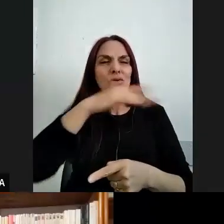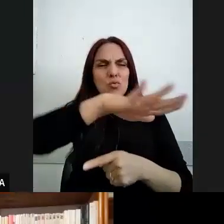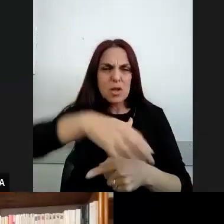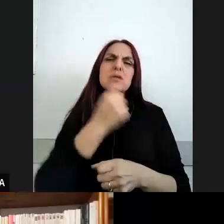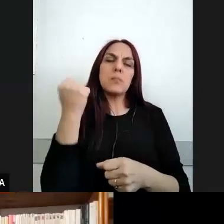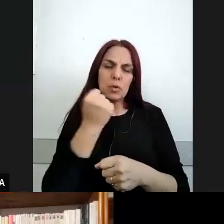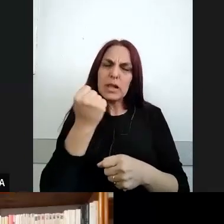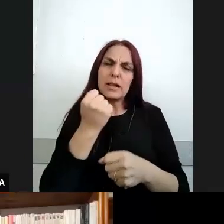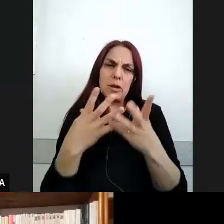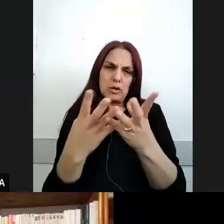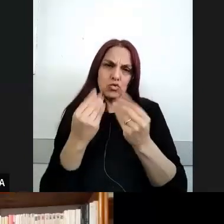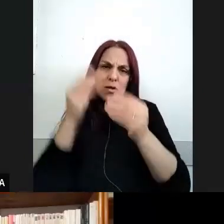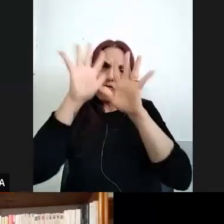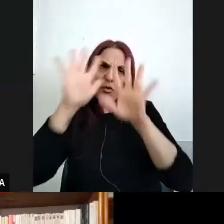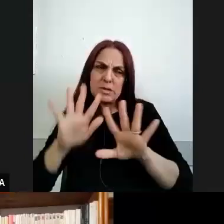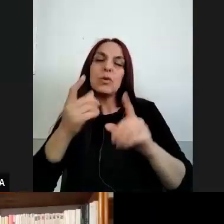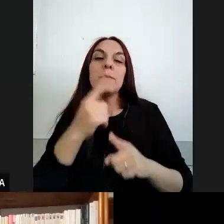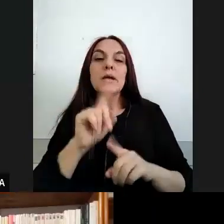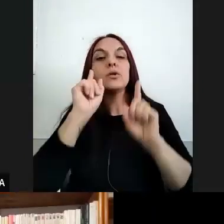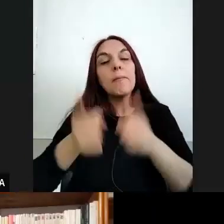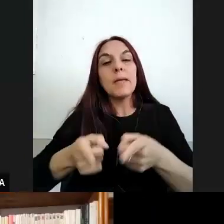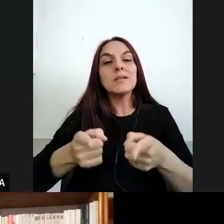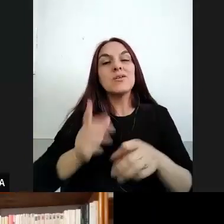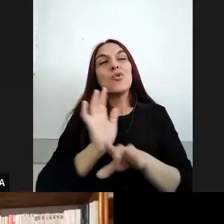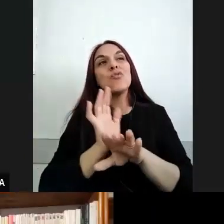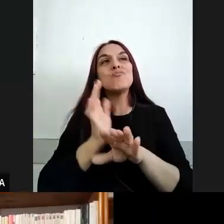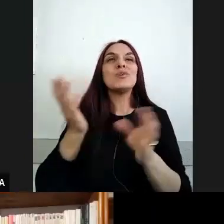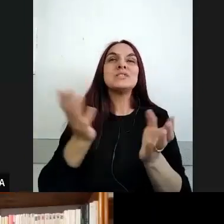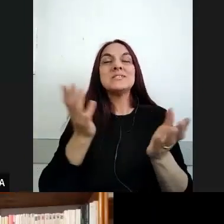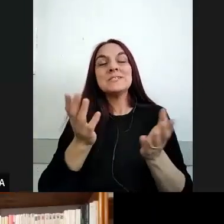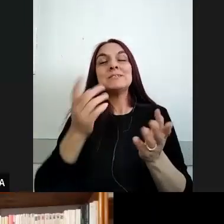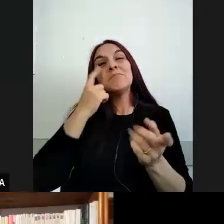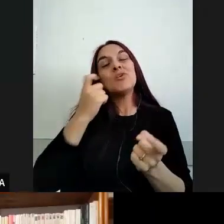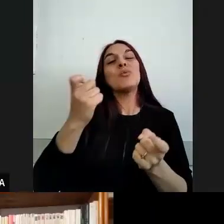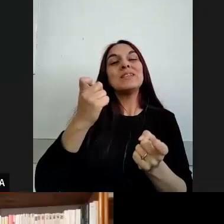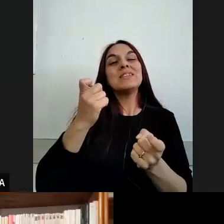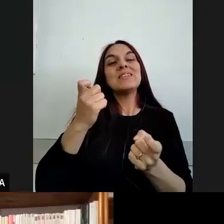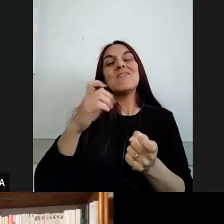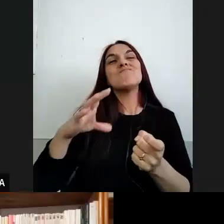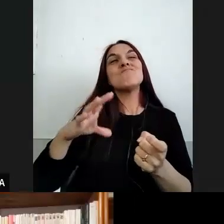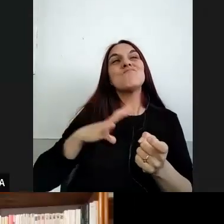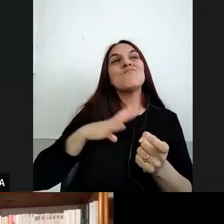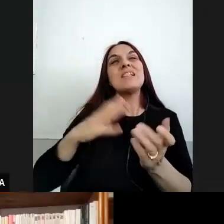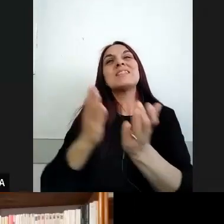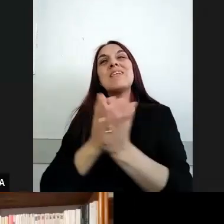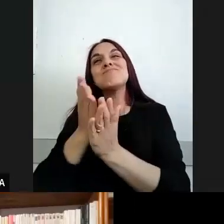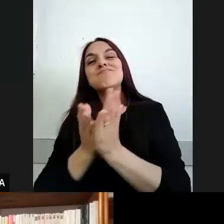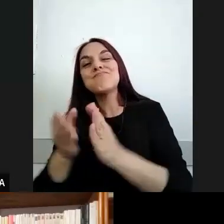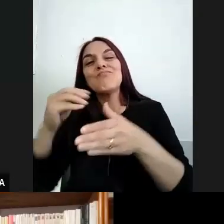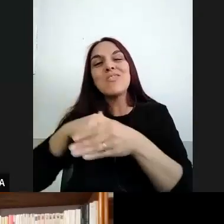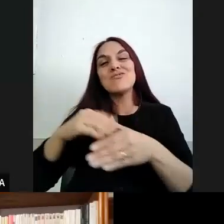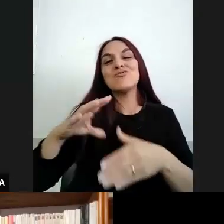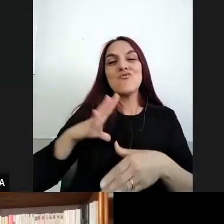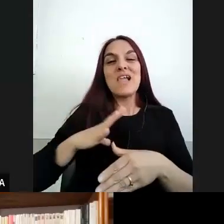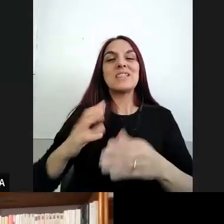formación pero que de alguna manera también marcan que aún hay cierta marginalización curricular de la temática ¿no? que no hay un